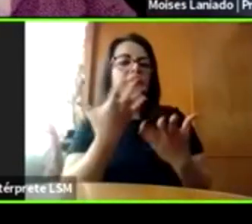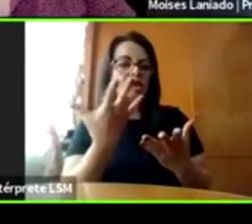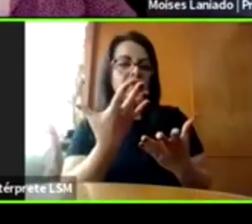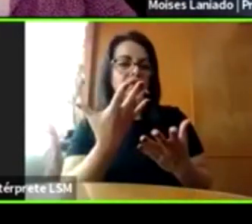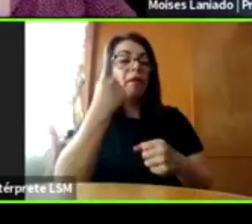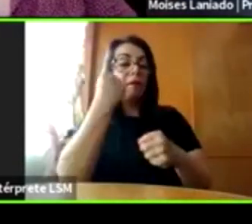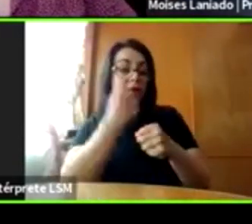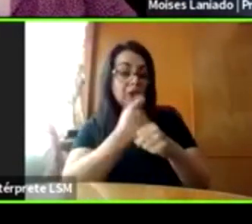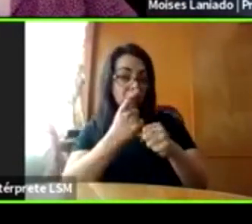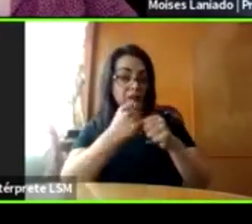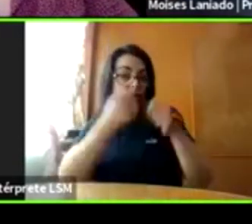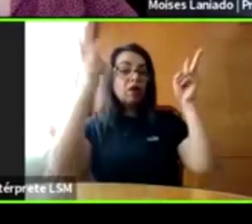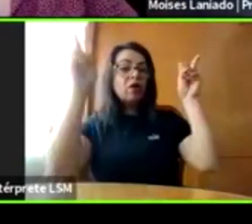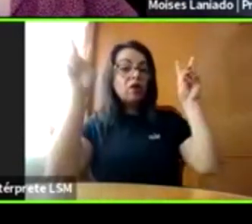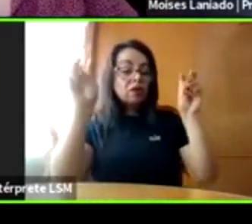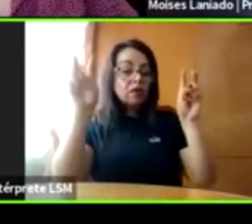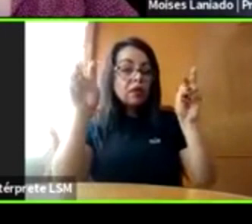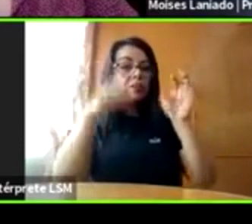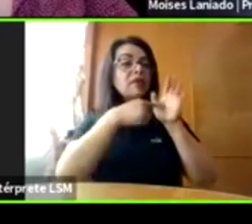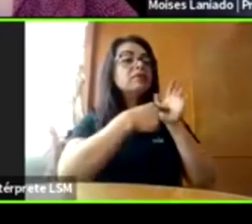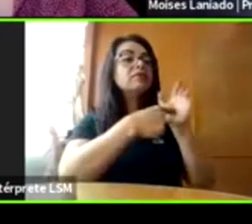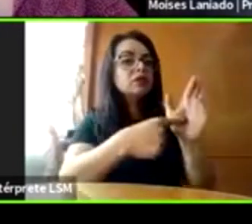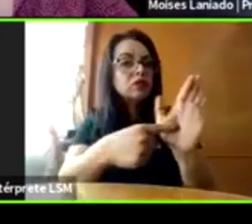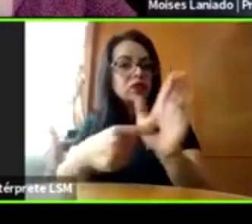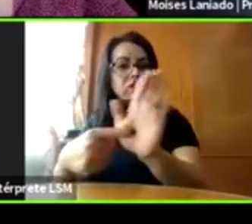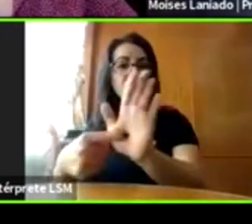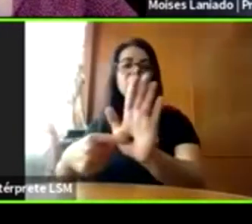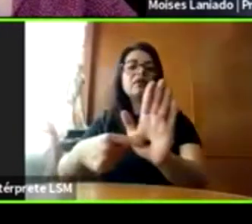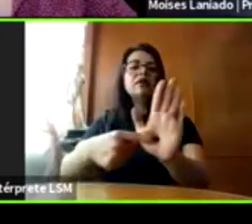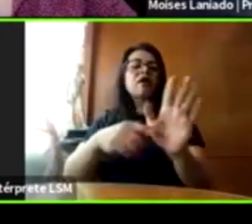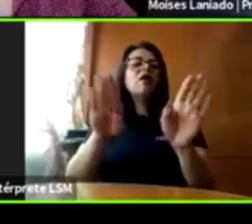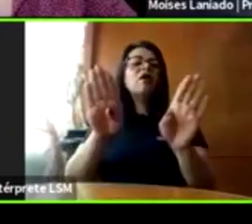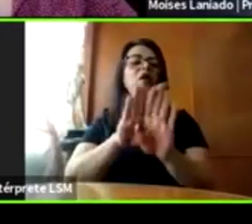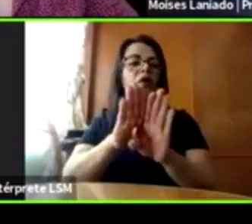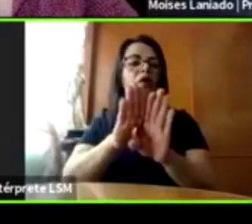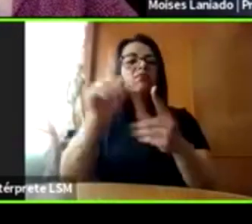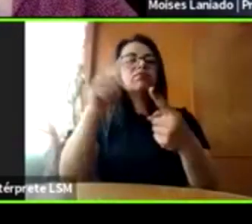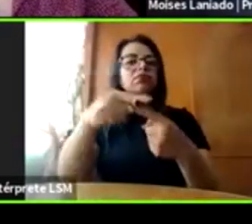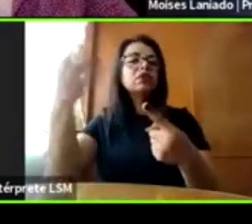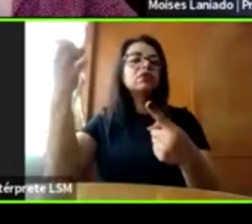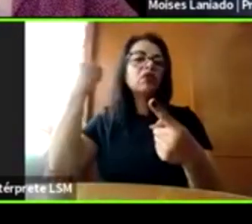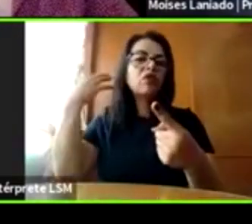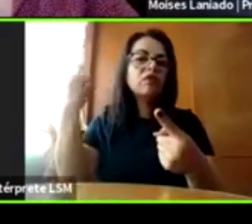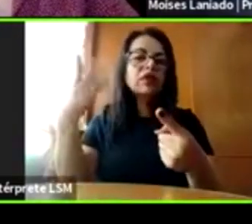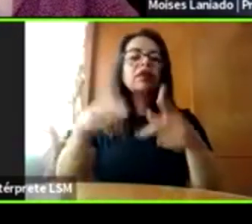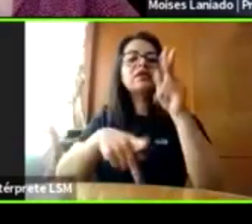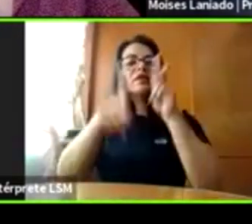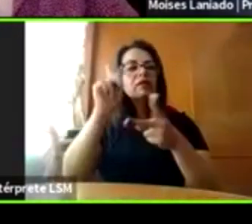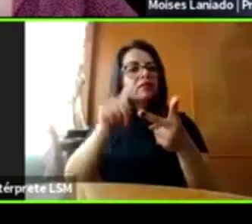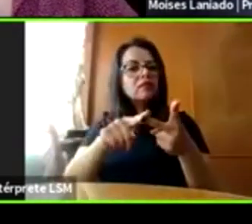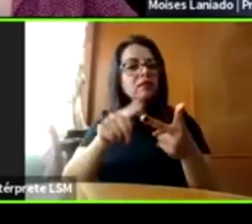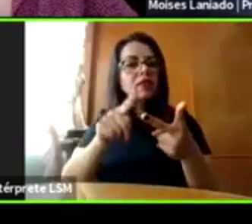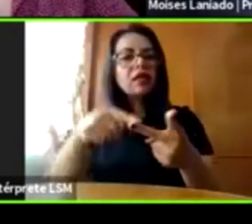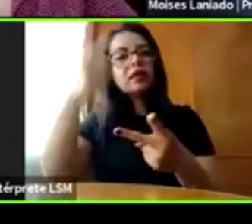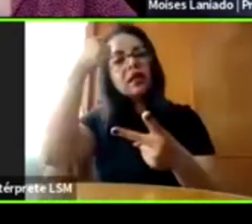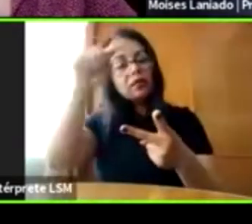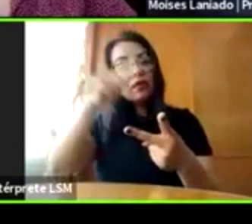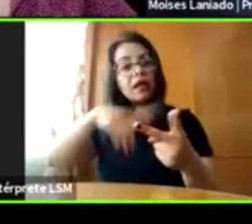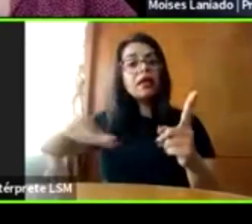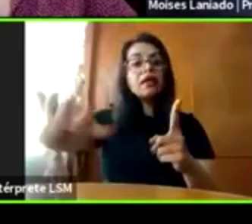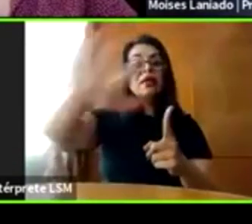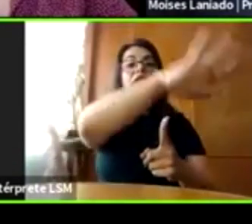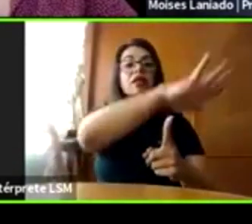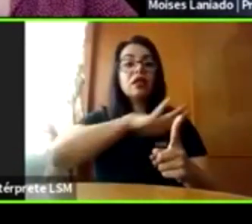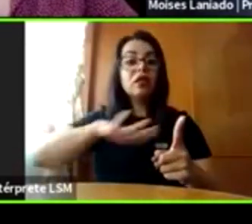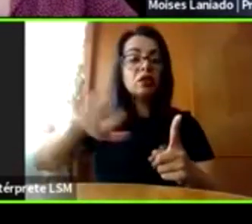el tema a base de campañas y de conferencias y de pláticas para que la comunidad esté consciente de que este problema